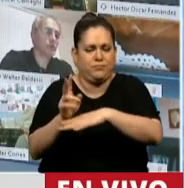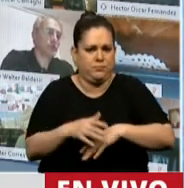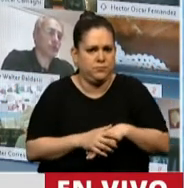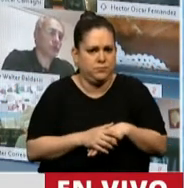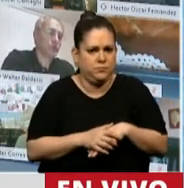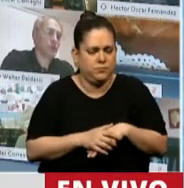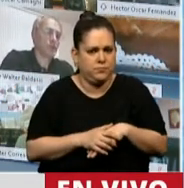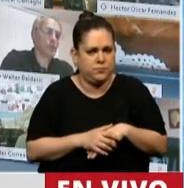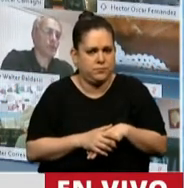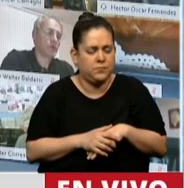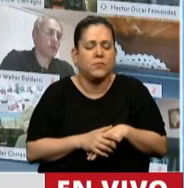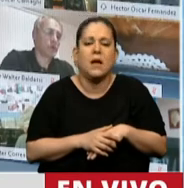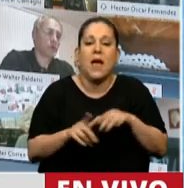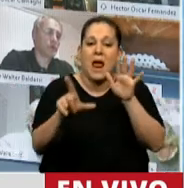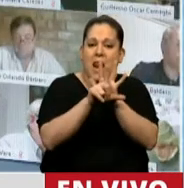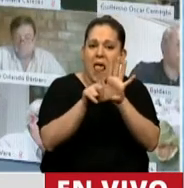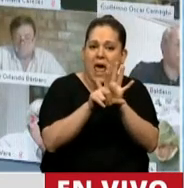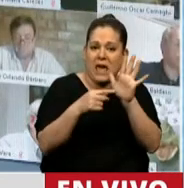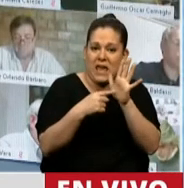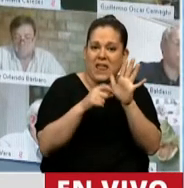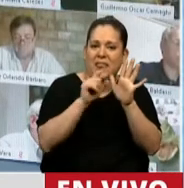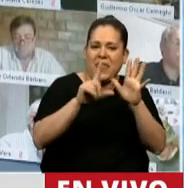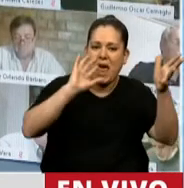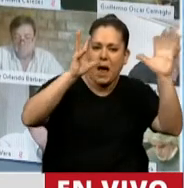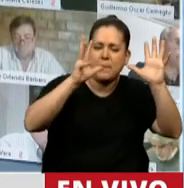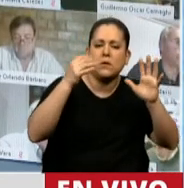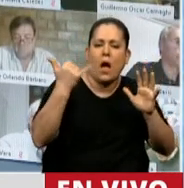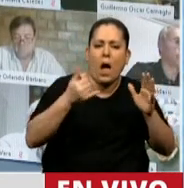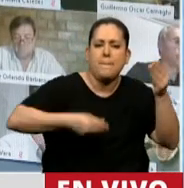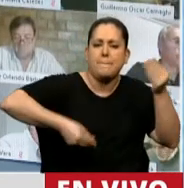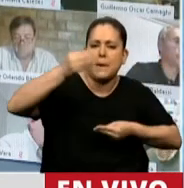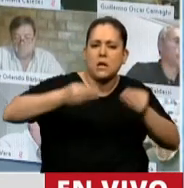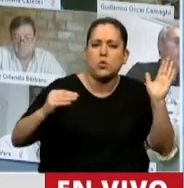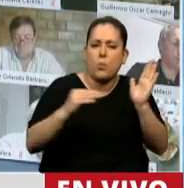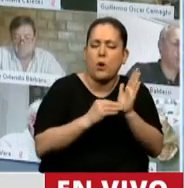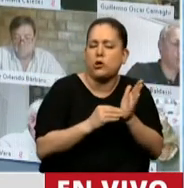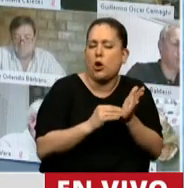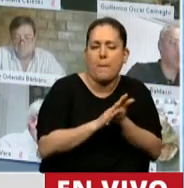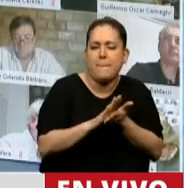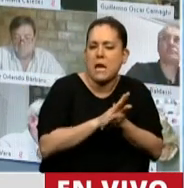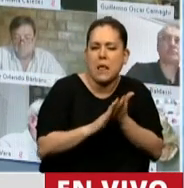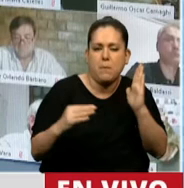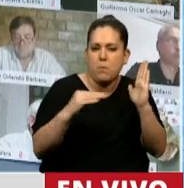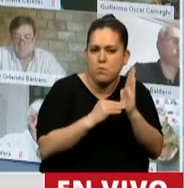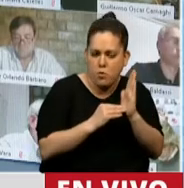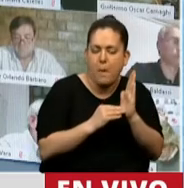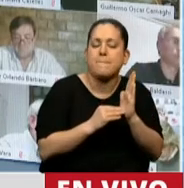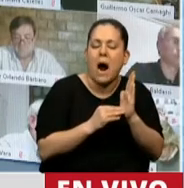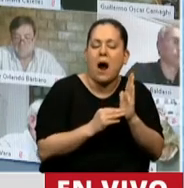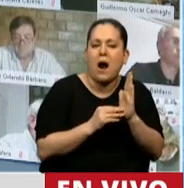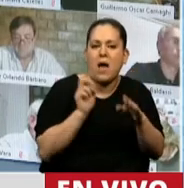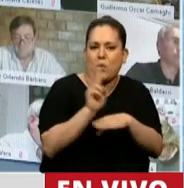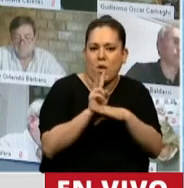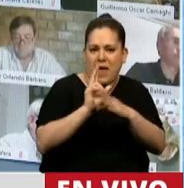Es cierto que la Ley General del Ambiente establece presupuestos mínimos para el logro de una gestión sustentable y adecuada del